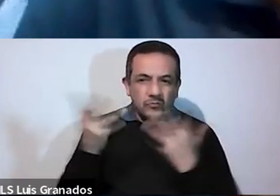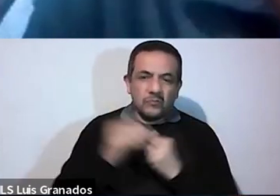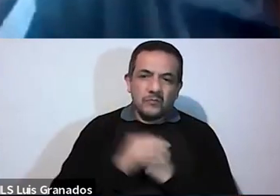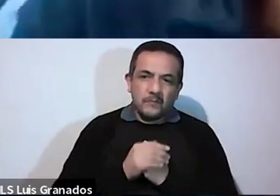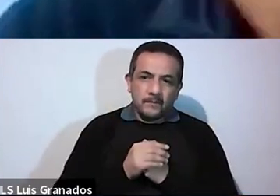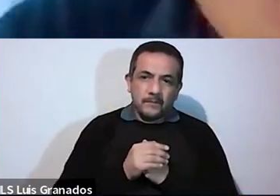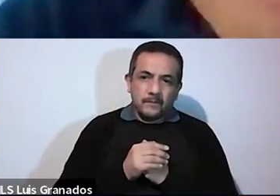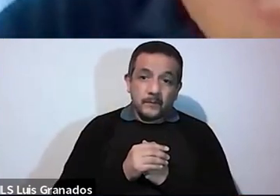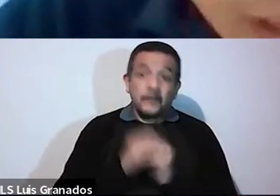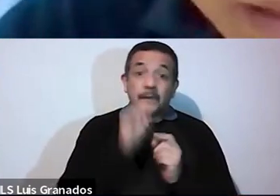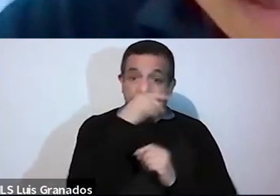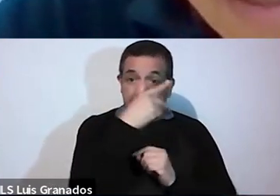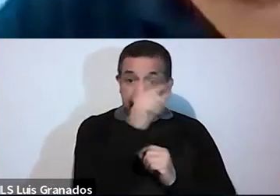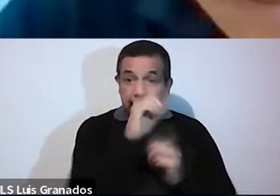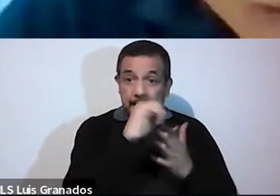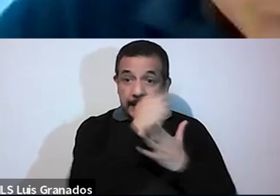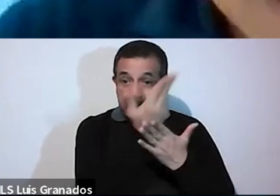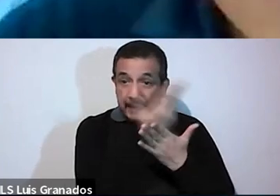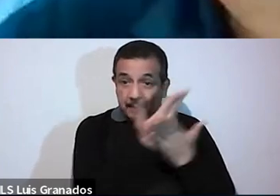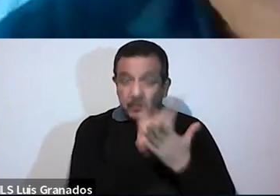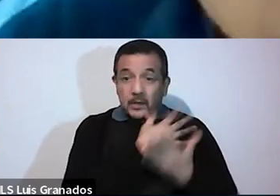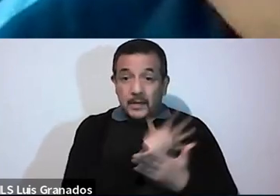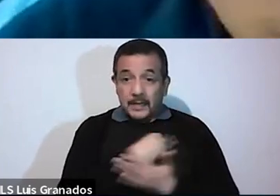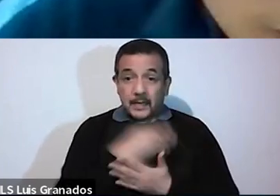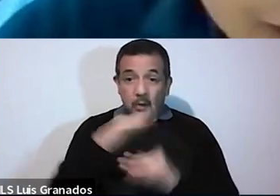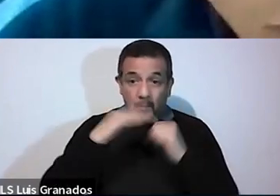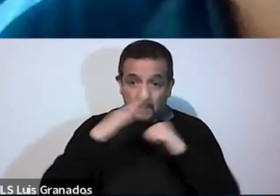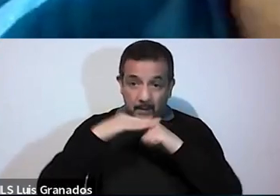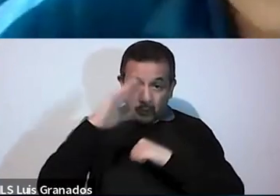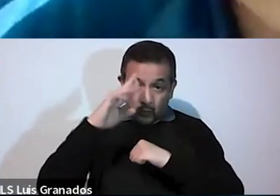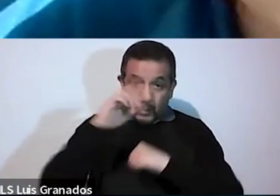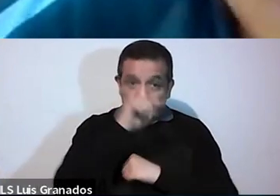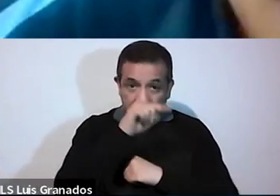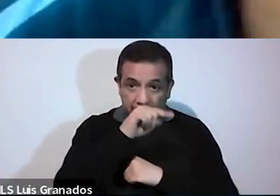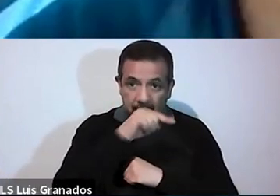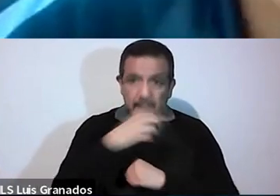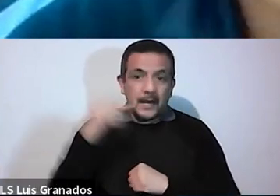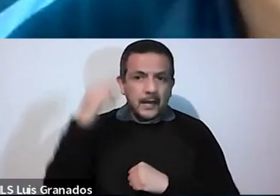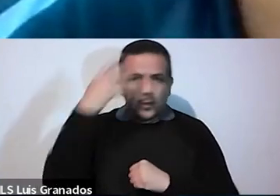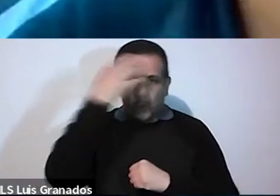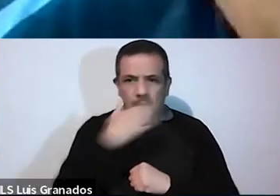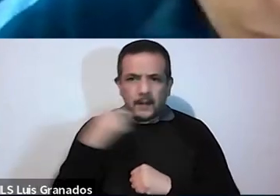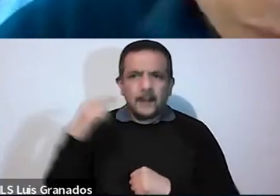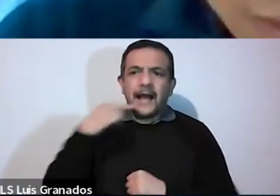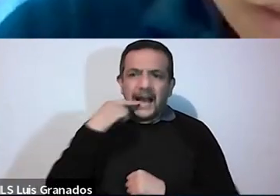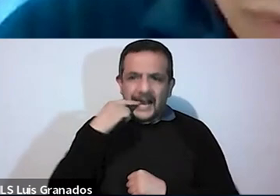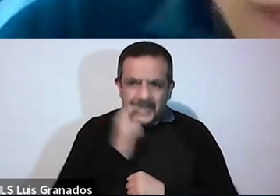La envidia del hijo mayor demuestra quizá que aunque ciertamente él había permanecido en la casa de su padre toda su vida trabajando fielmente,